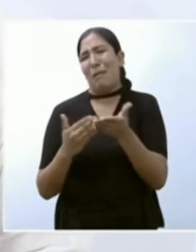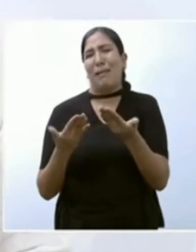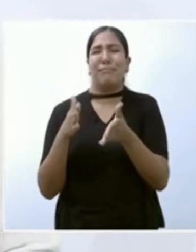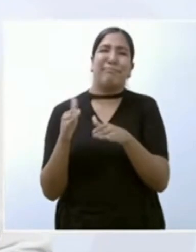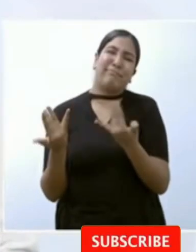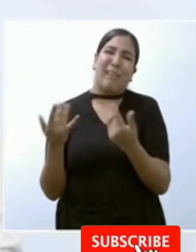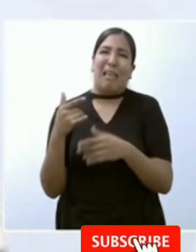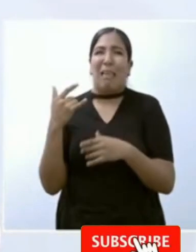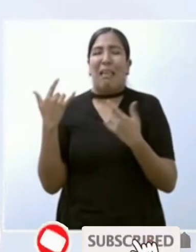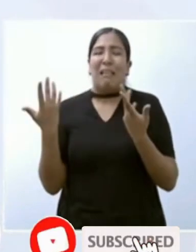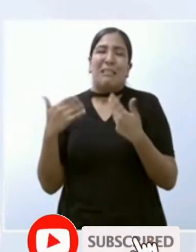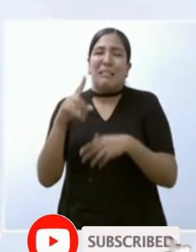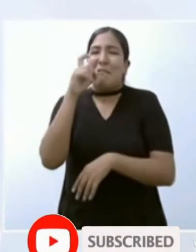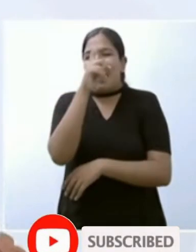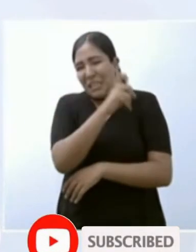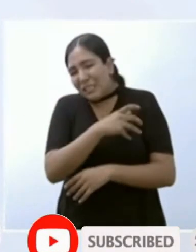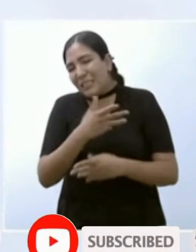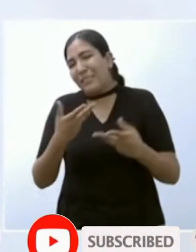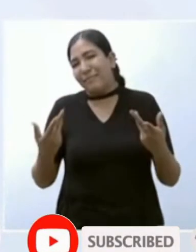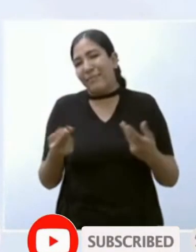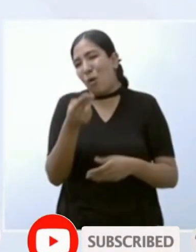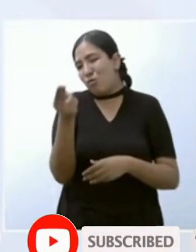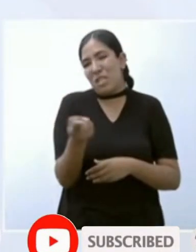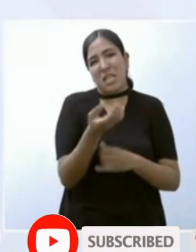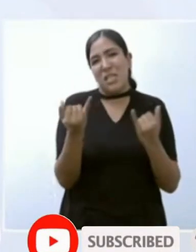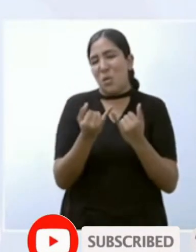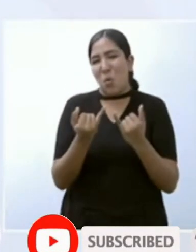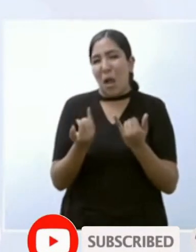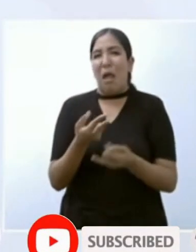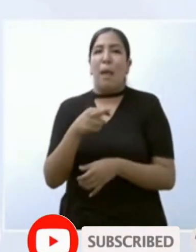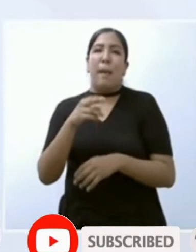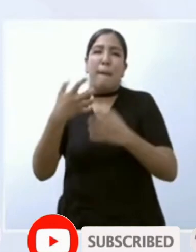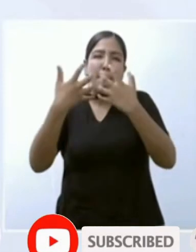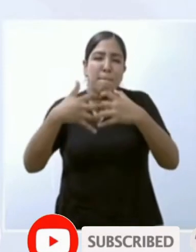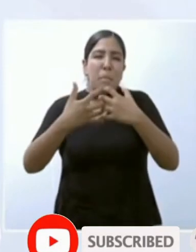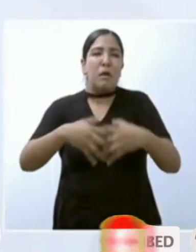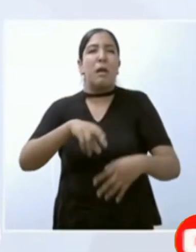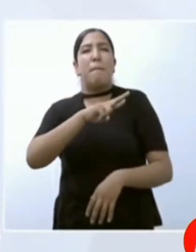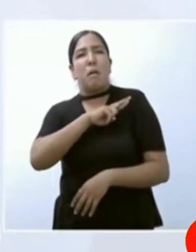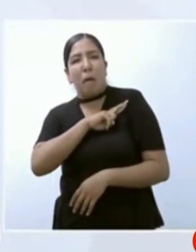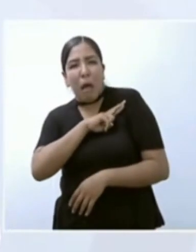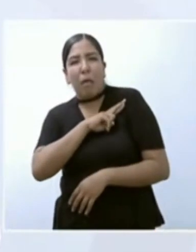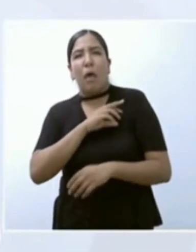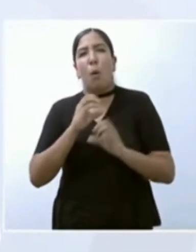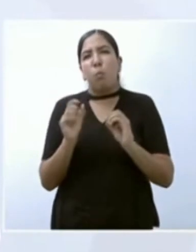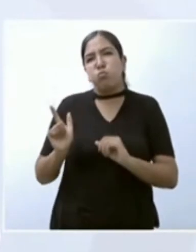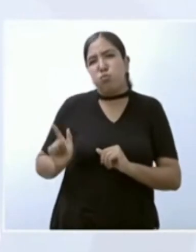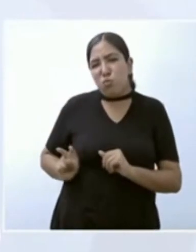y esto les pasa a ustedes particulares empresarios